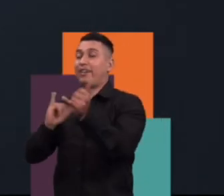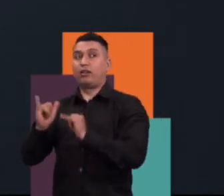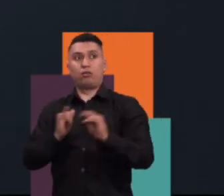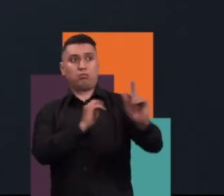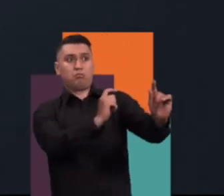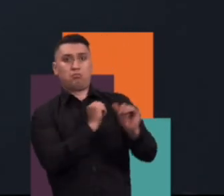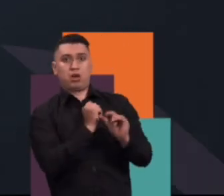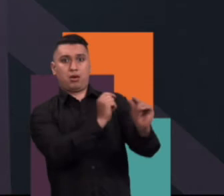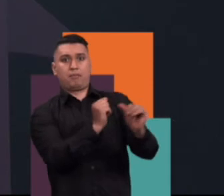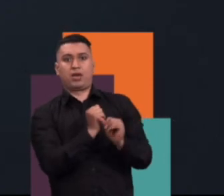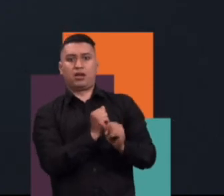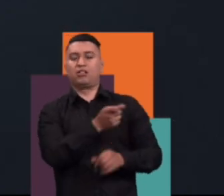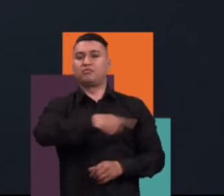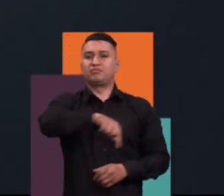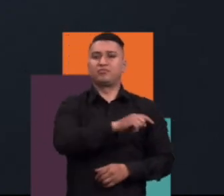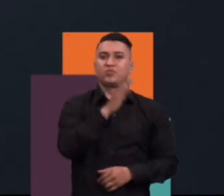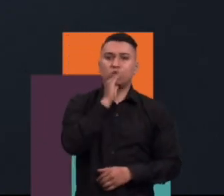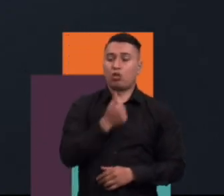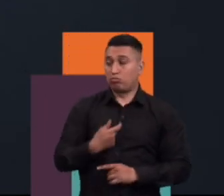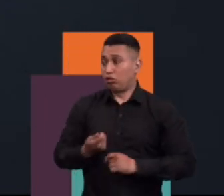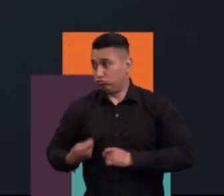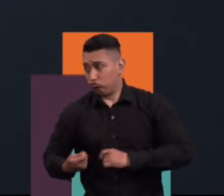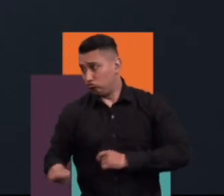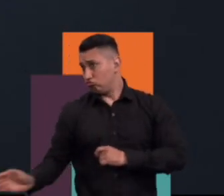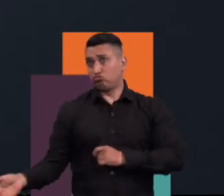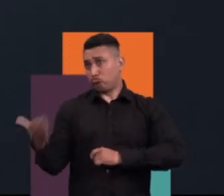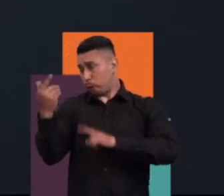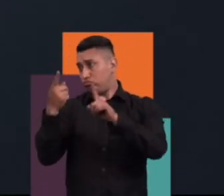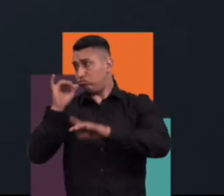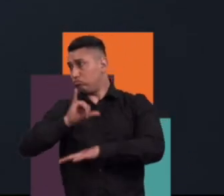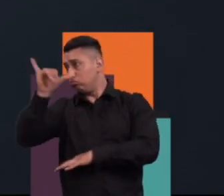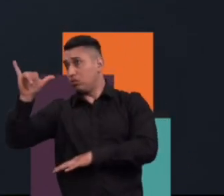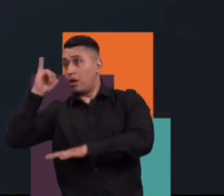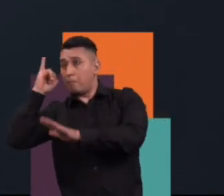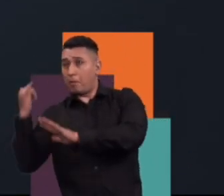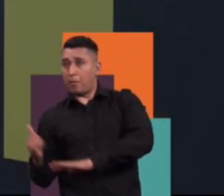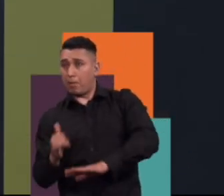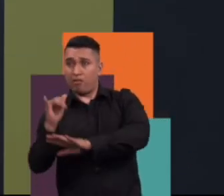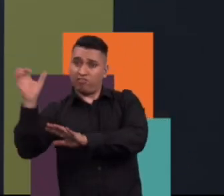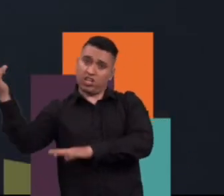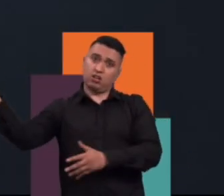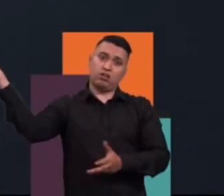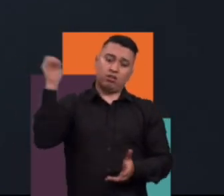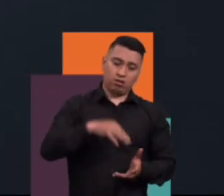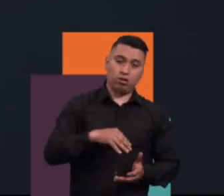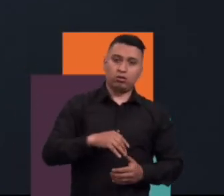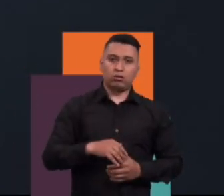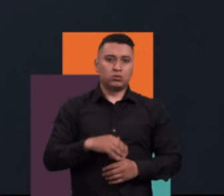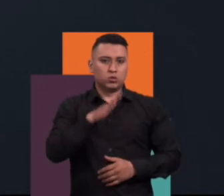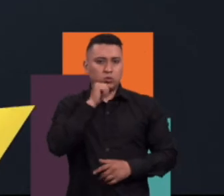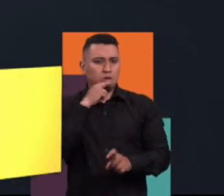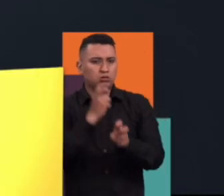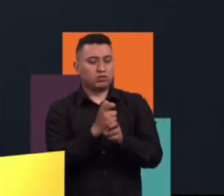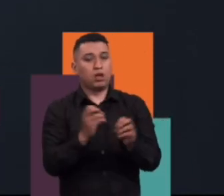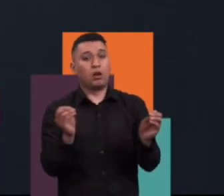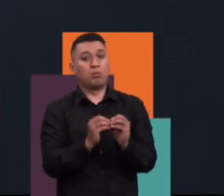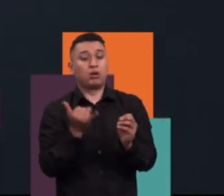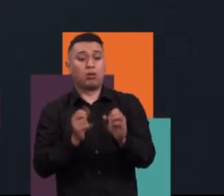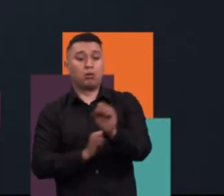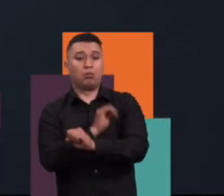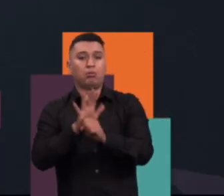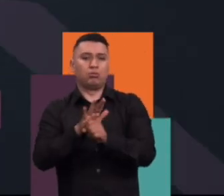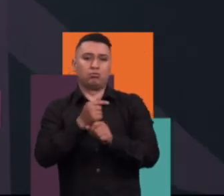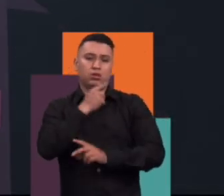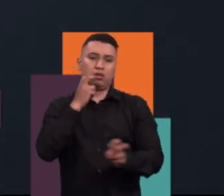le para. La gente tiene mucha prevención. Tenemos que, ahí sí, de nuevo, ahora superando el COVID